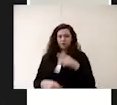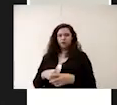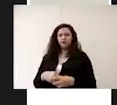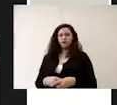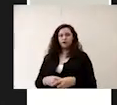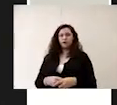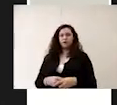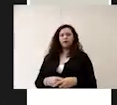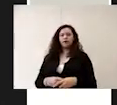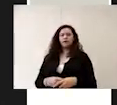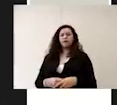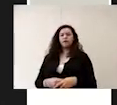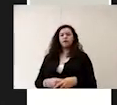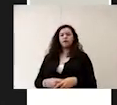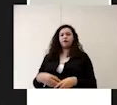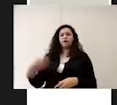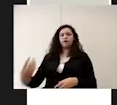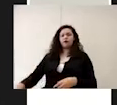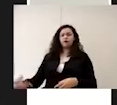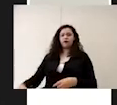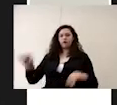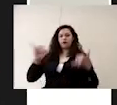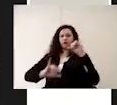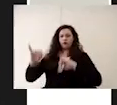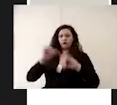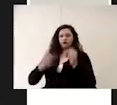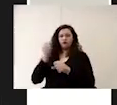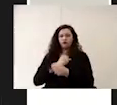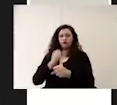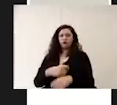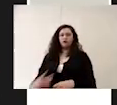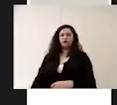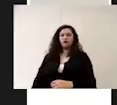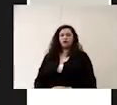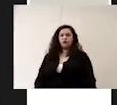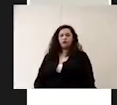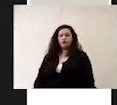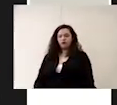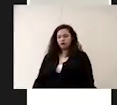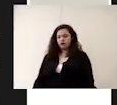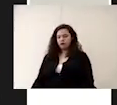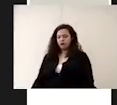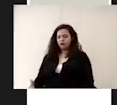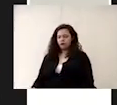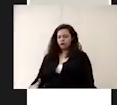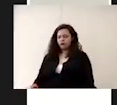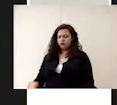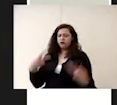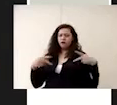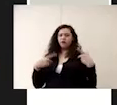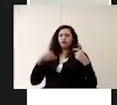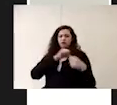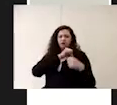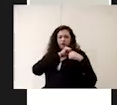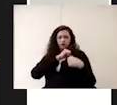en cuanto a las prácticas de laboratorio el personal que está a cargo de esta actividad debe